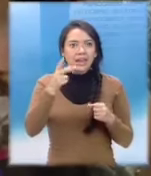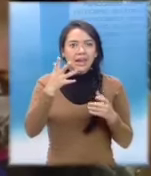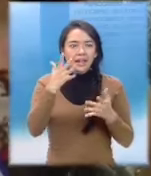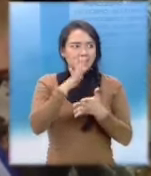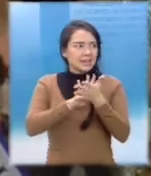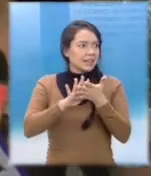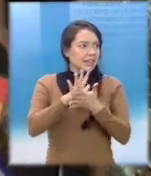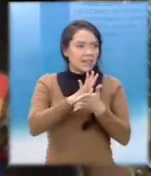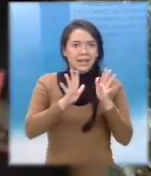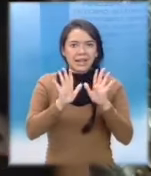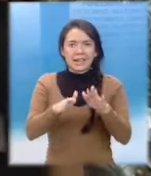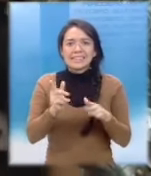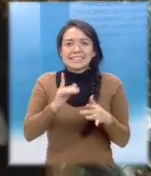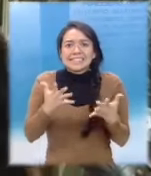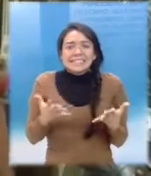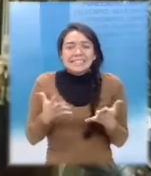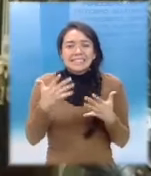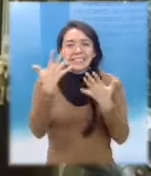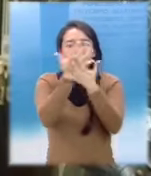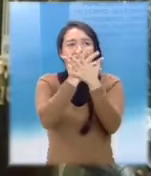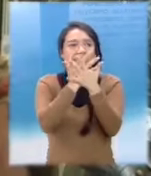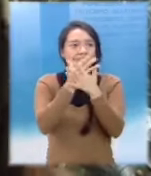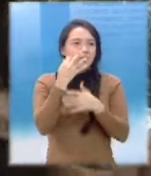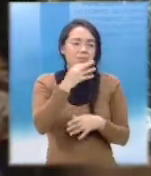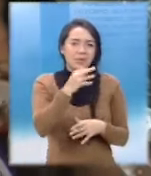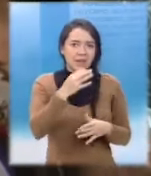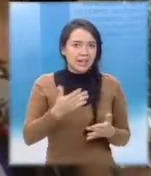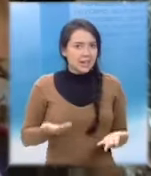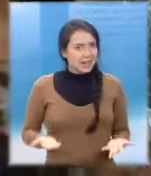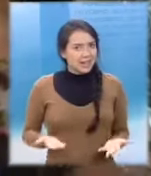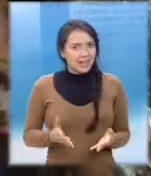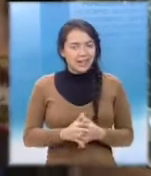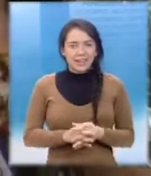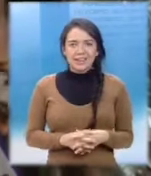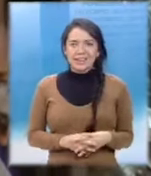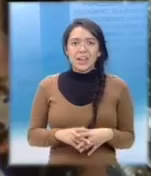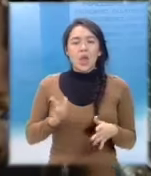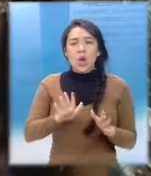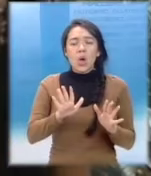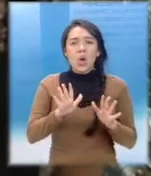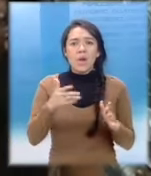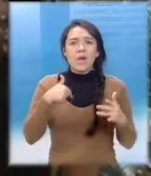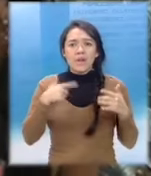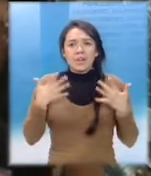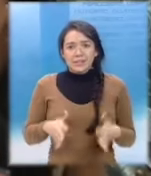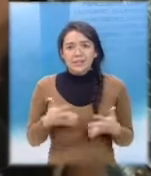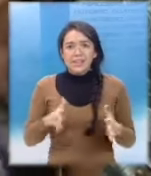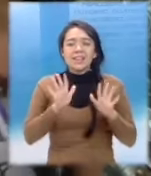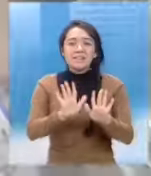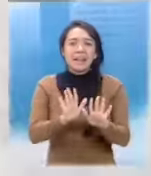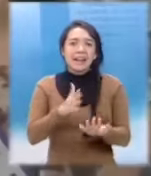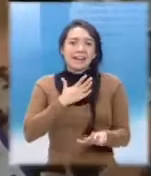que todavía está agitada